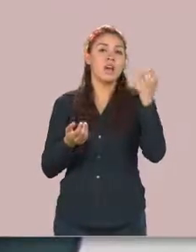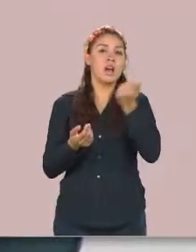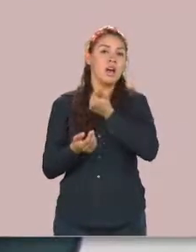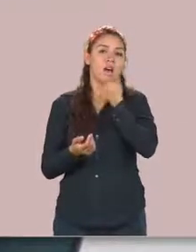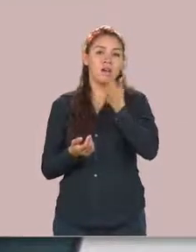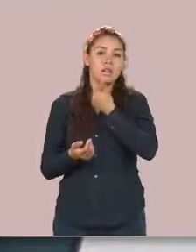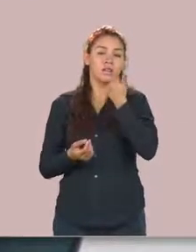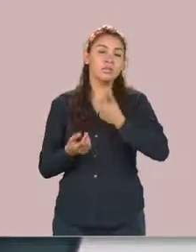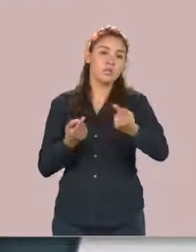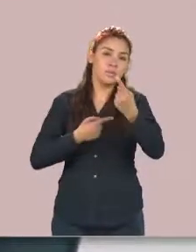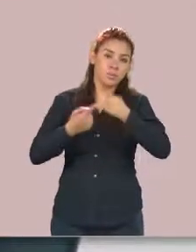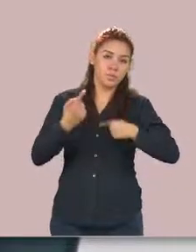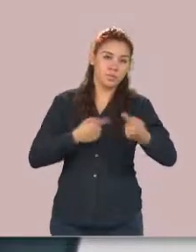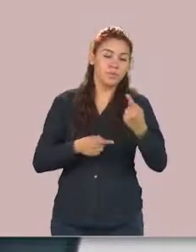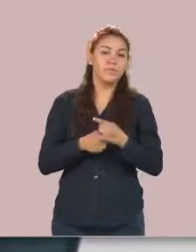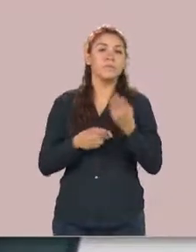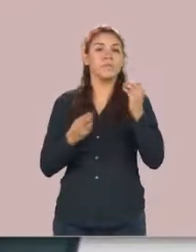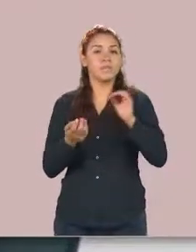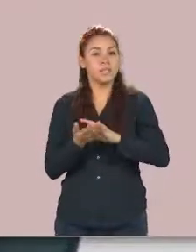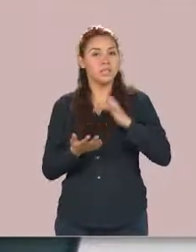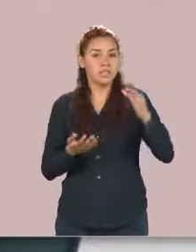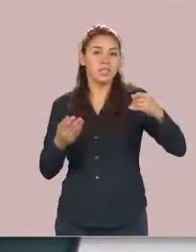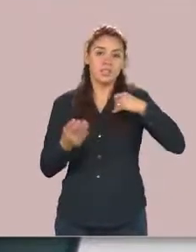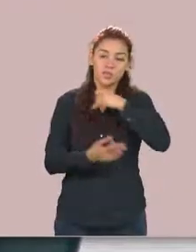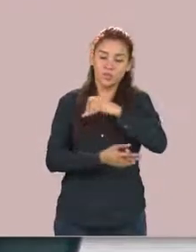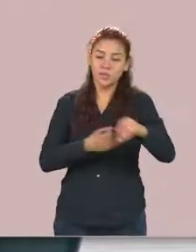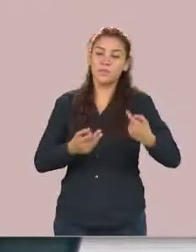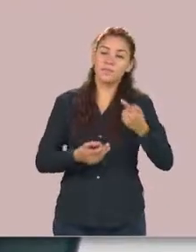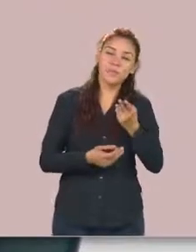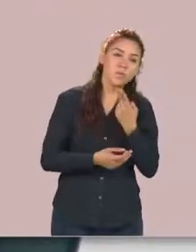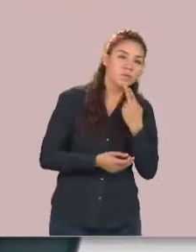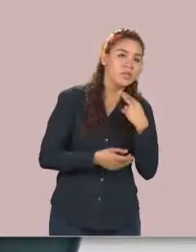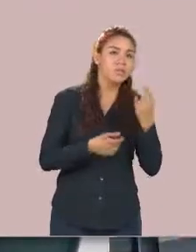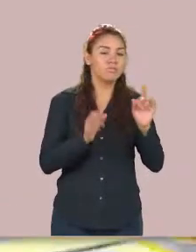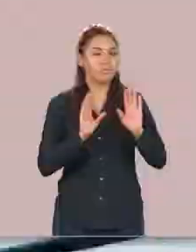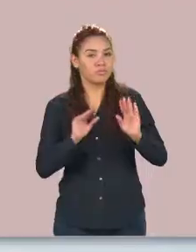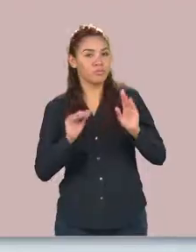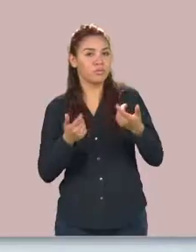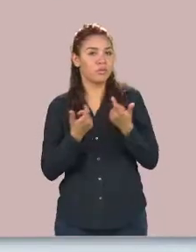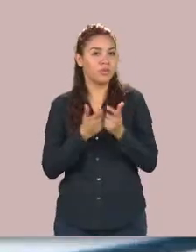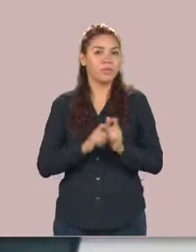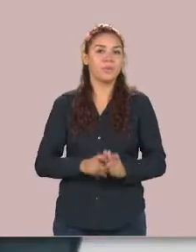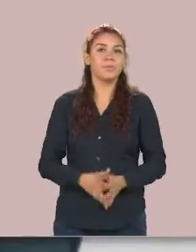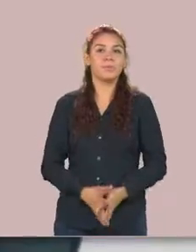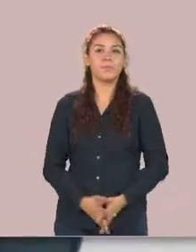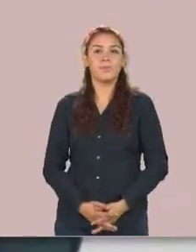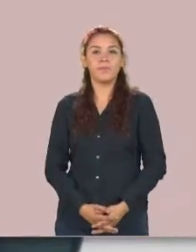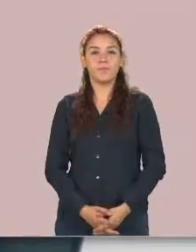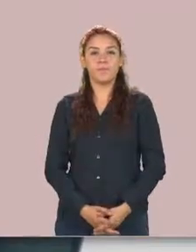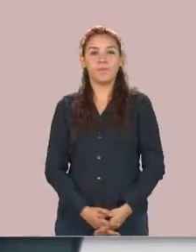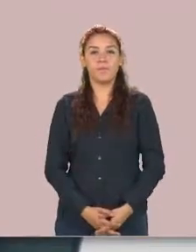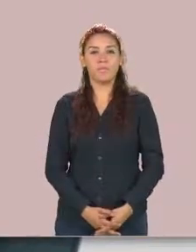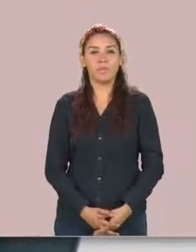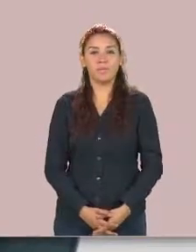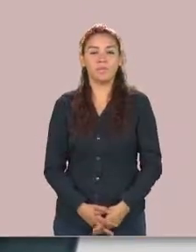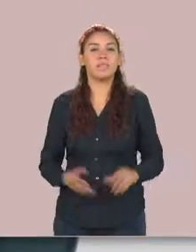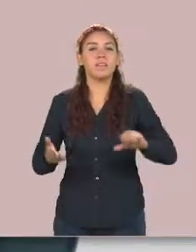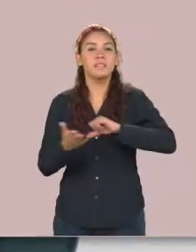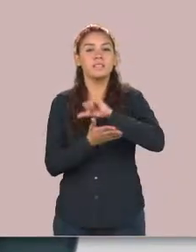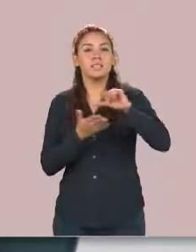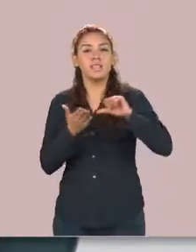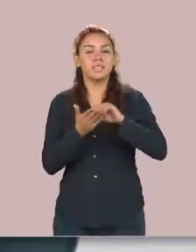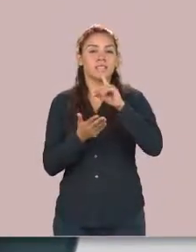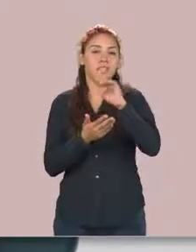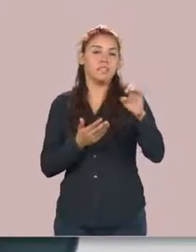lo cual, dijo, han sido de gran utilidad para los fines organizacionales organizacionales de esta compañía. Los Centros de Lenguas y Lingüística